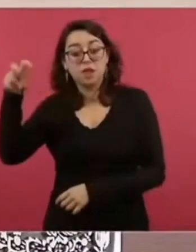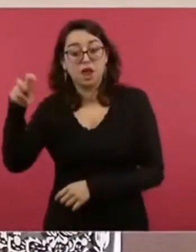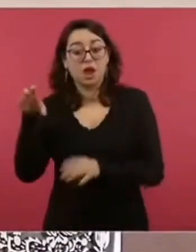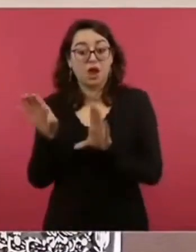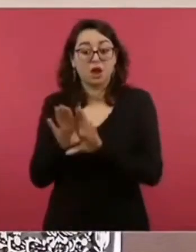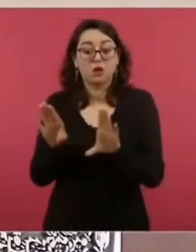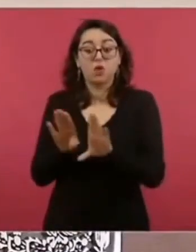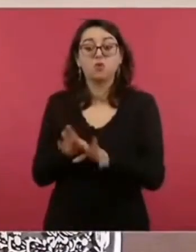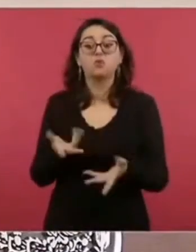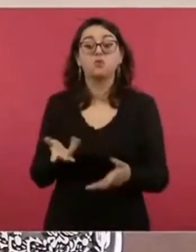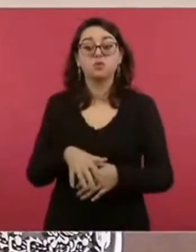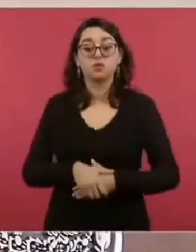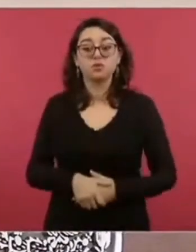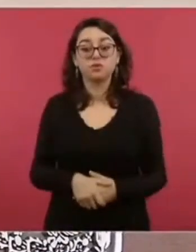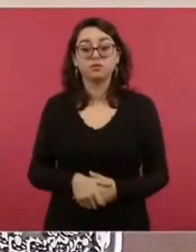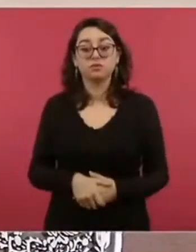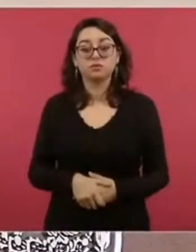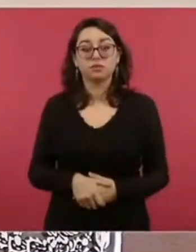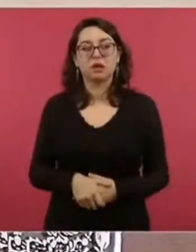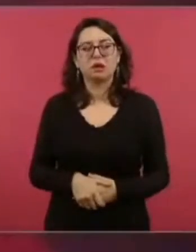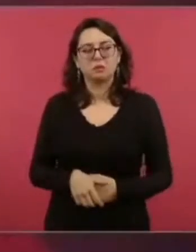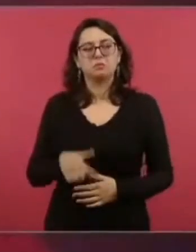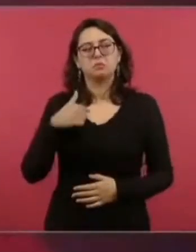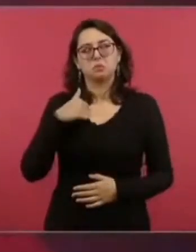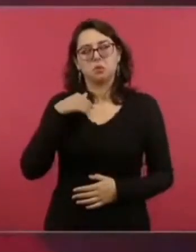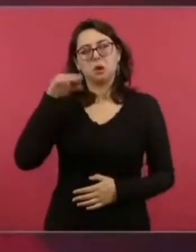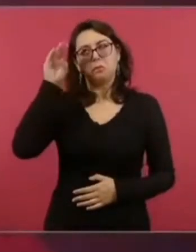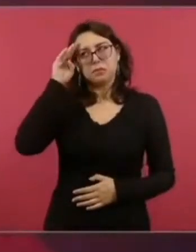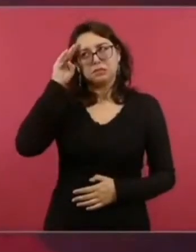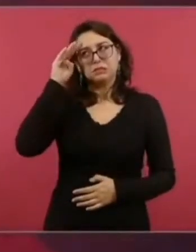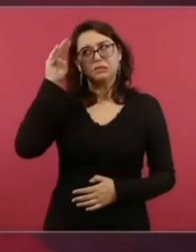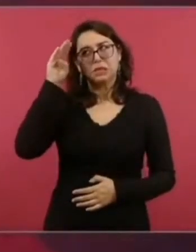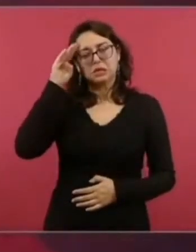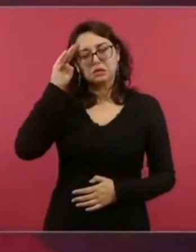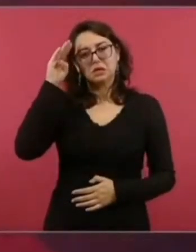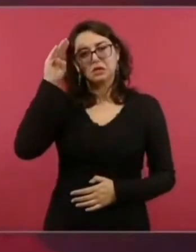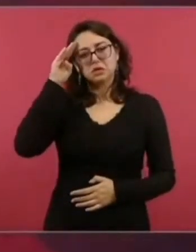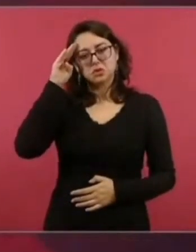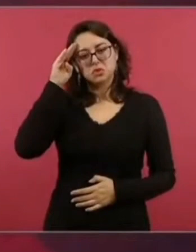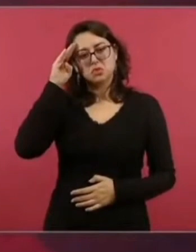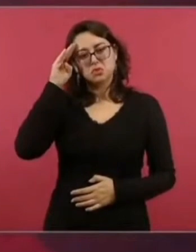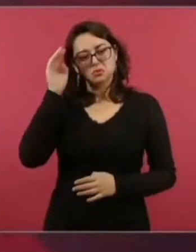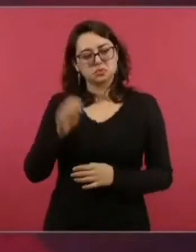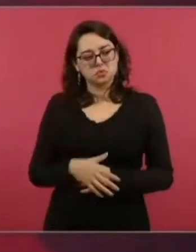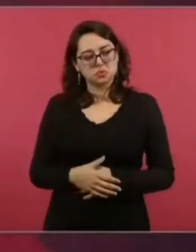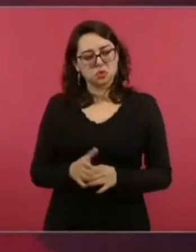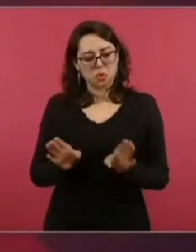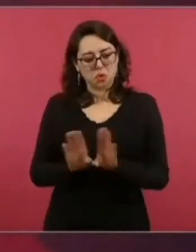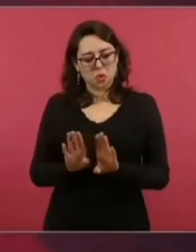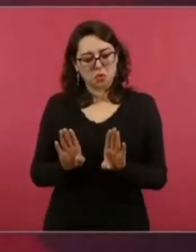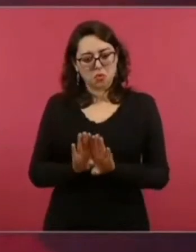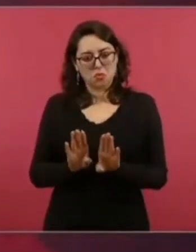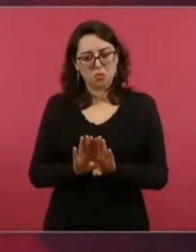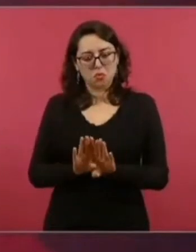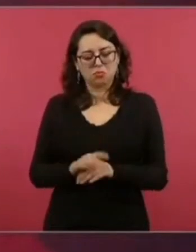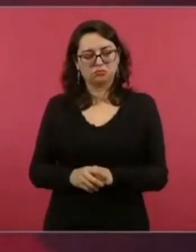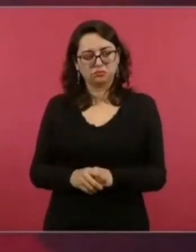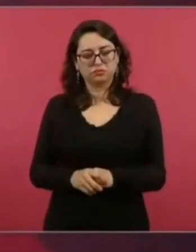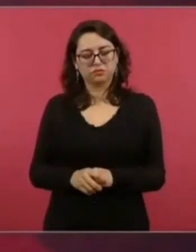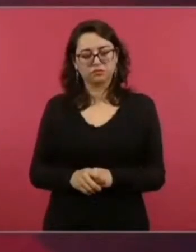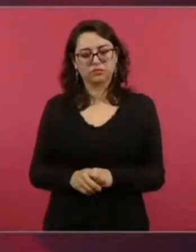Cuando menos lo voy a pensar para ver si hay